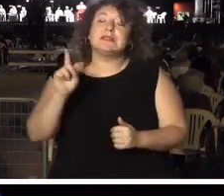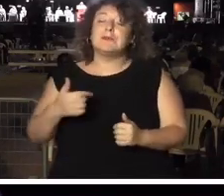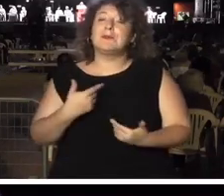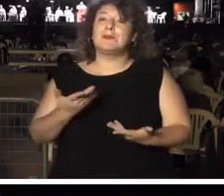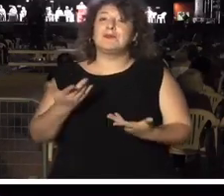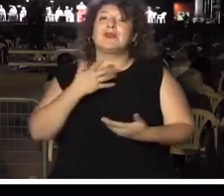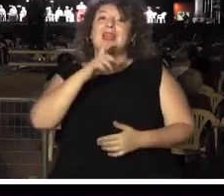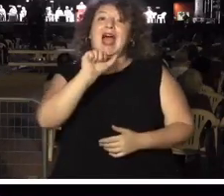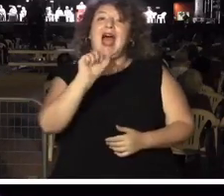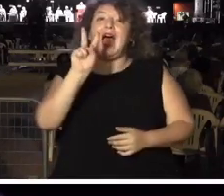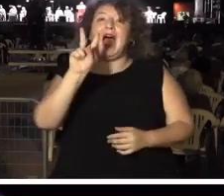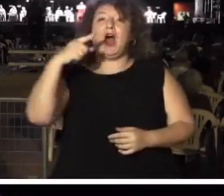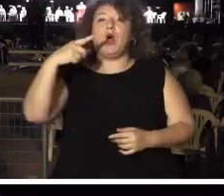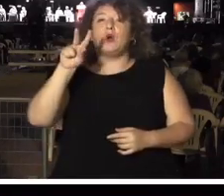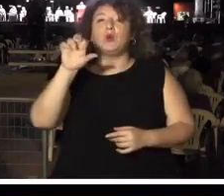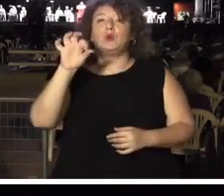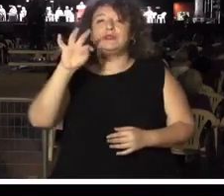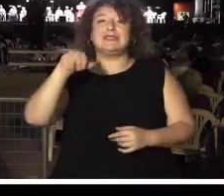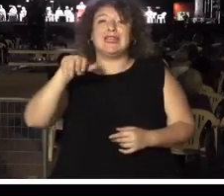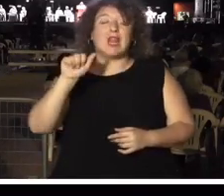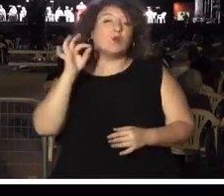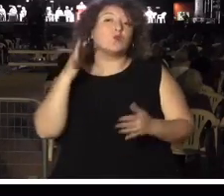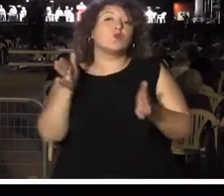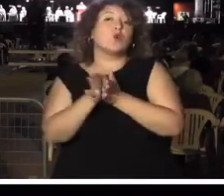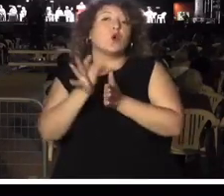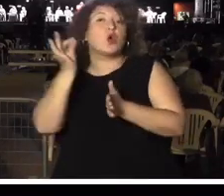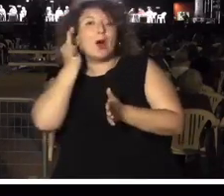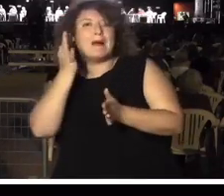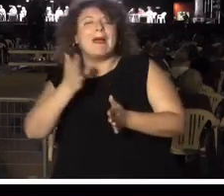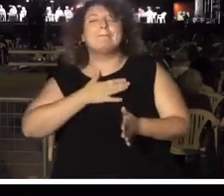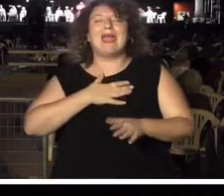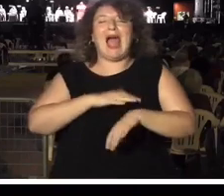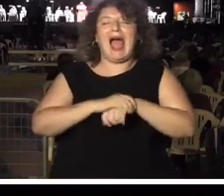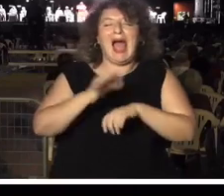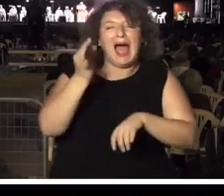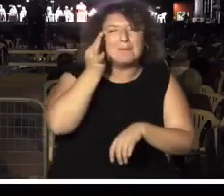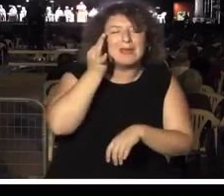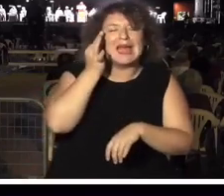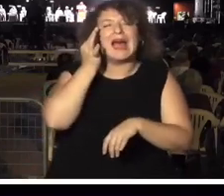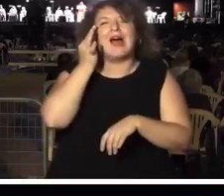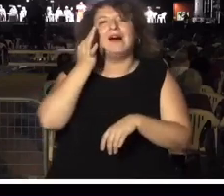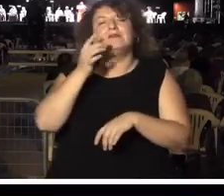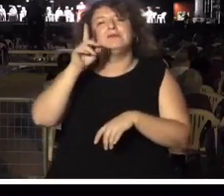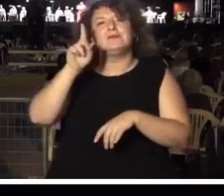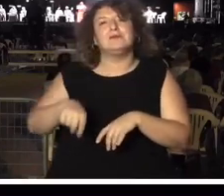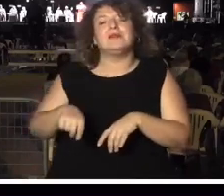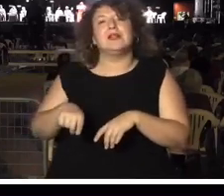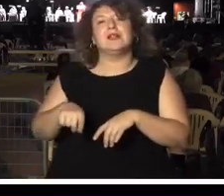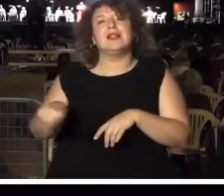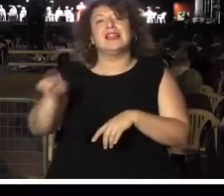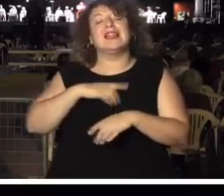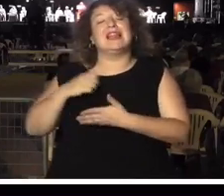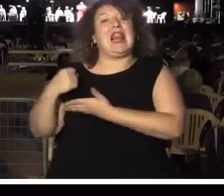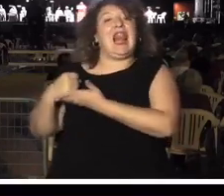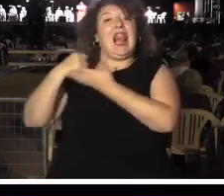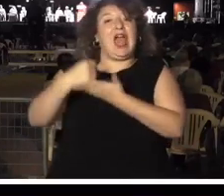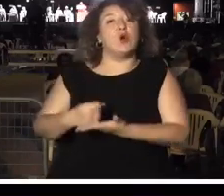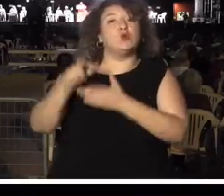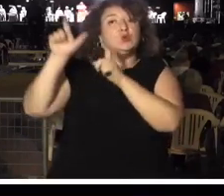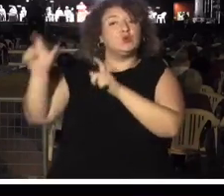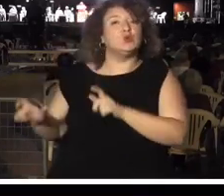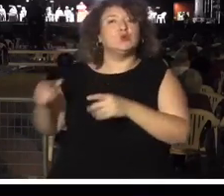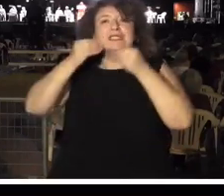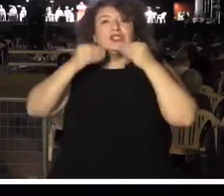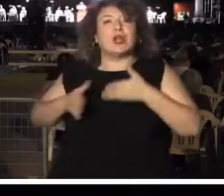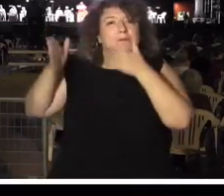presentarme a Agustina, su compañera, mi compañera, mi amiga, la mujer que vela porque el legado de Julio se